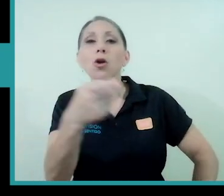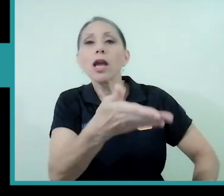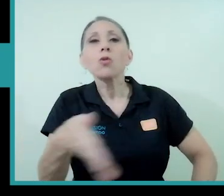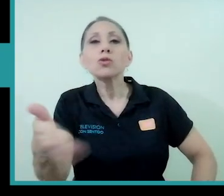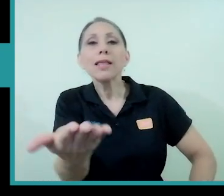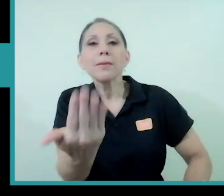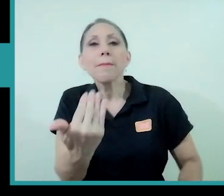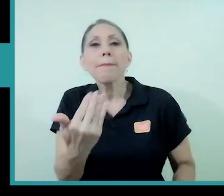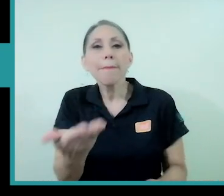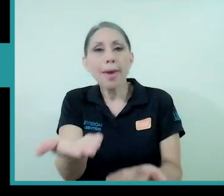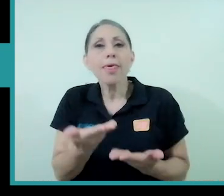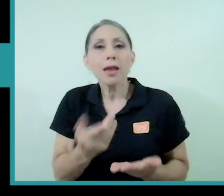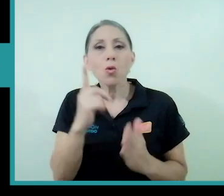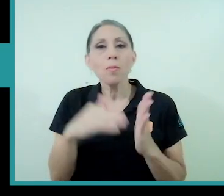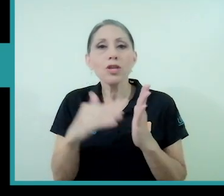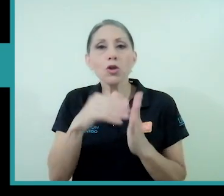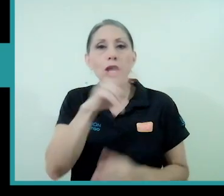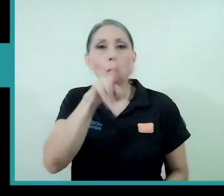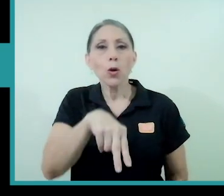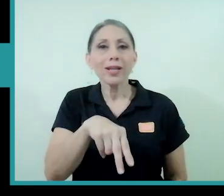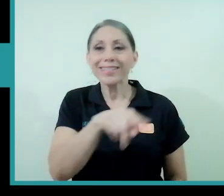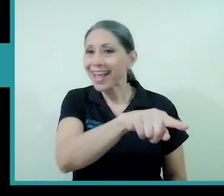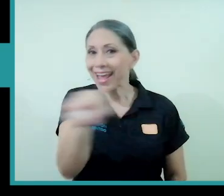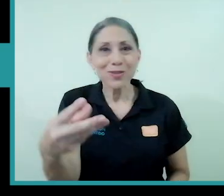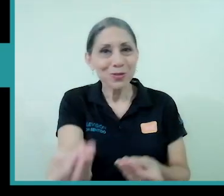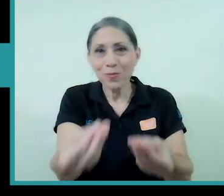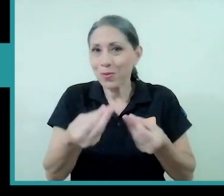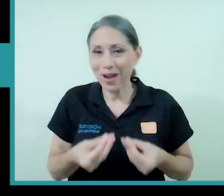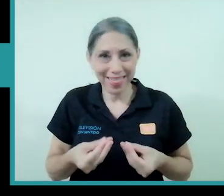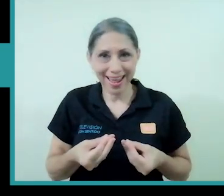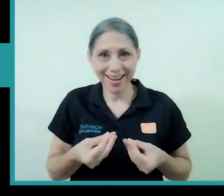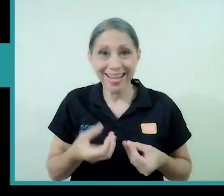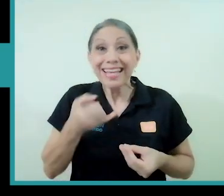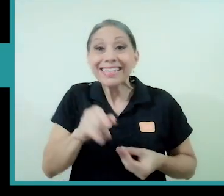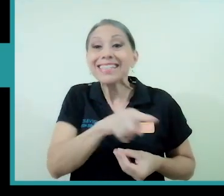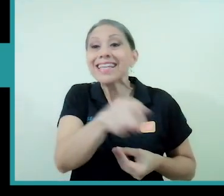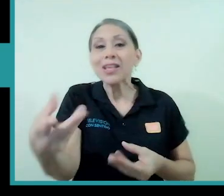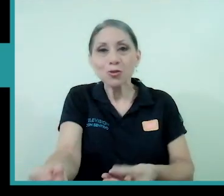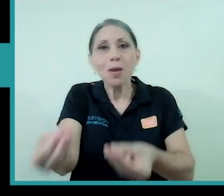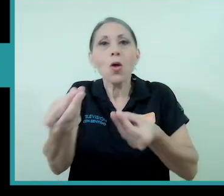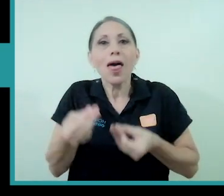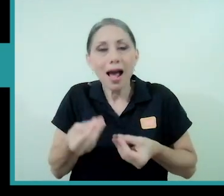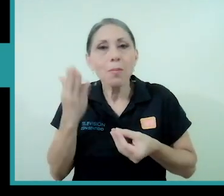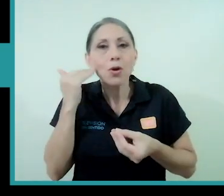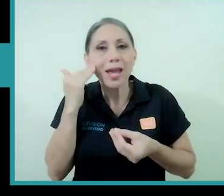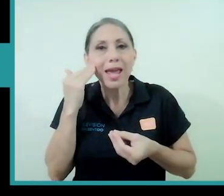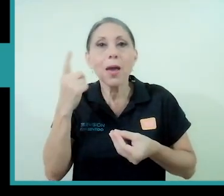nadie me los va a dar si a mí me los dan es porque hay una comunidad que cree en mí